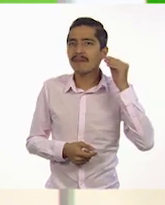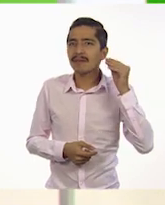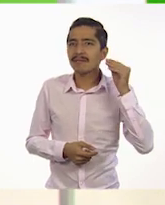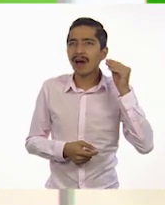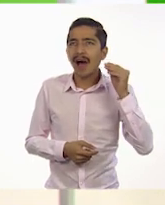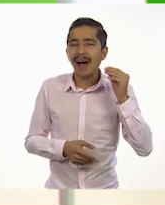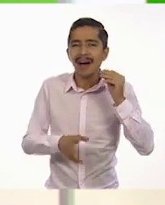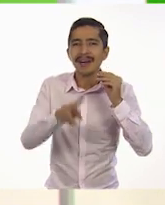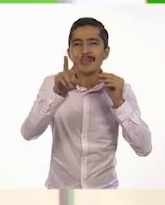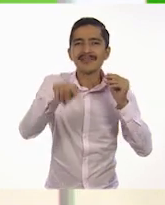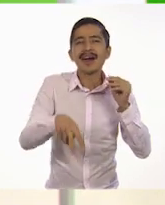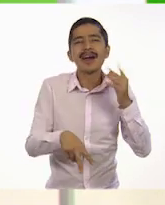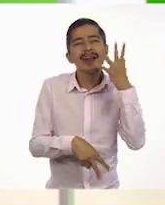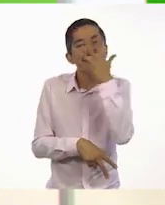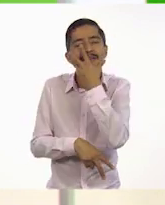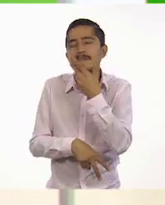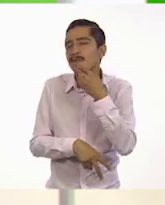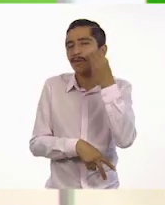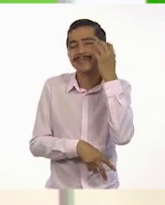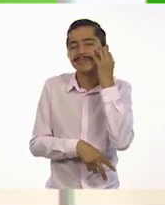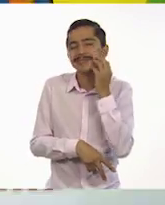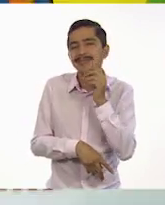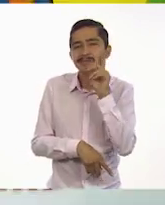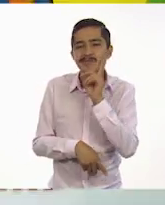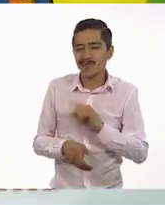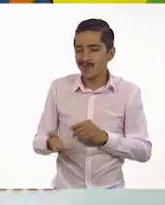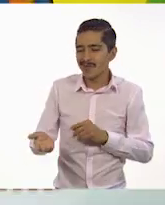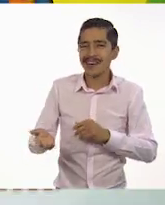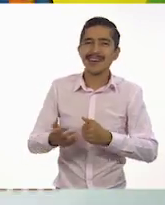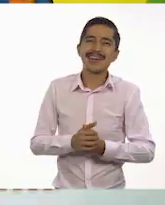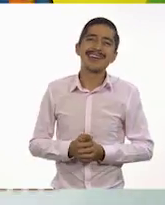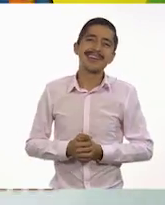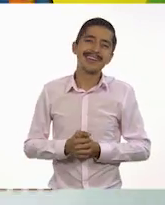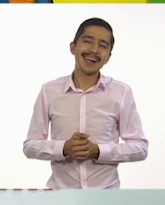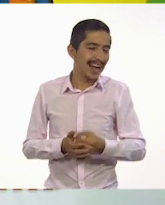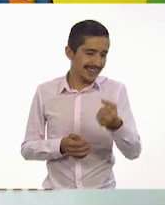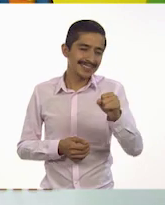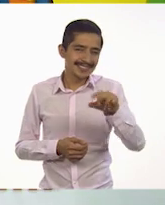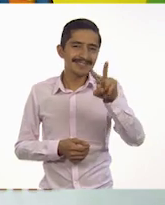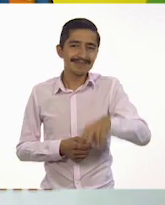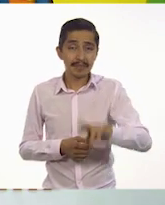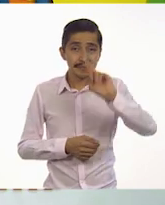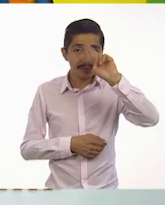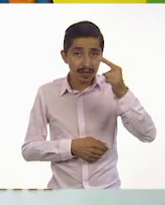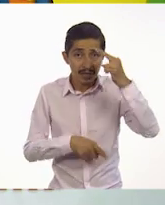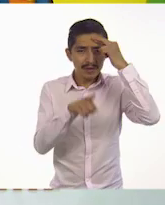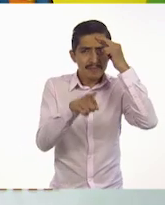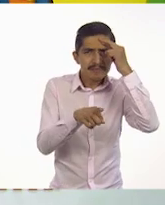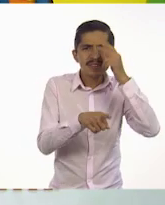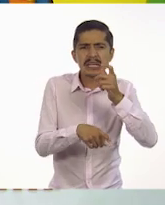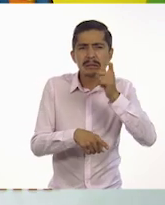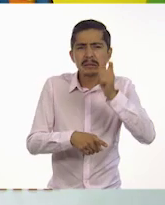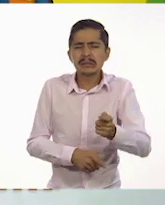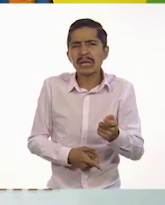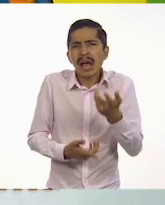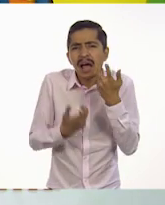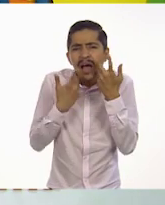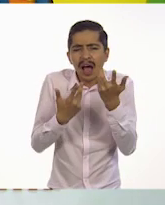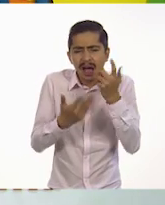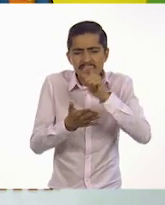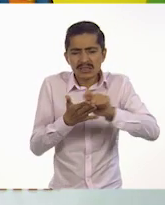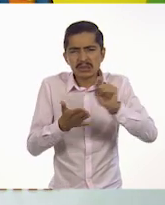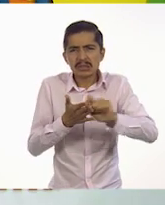¡Correcto! A la hermosa leona. Así es. ¿Y recuerdas qué mensaje le hubiera gustado